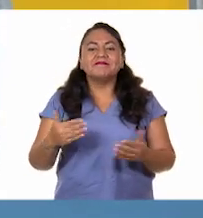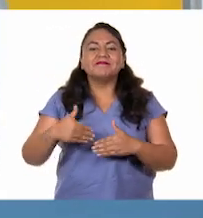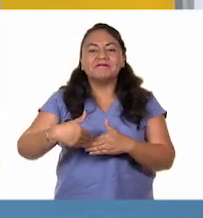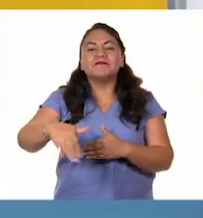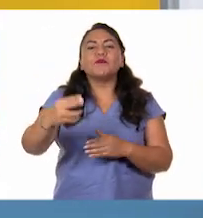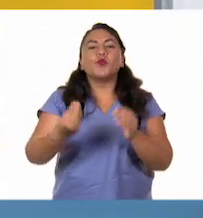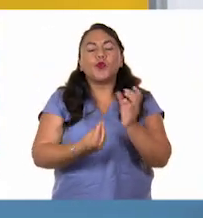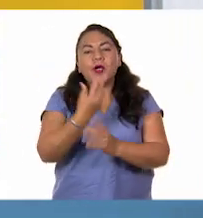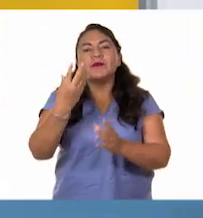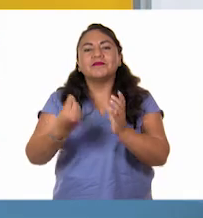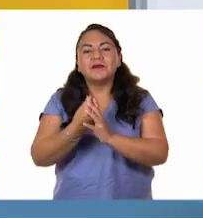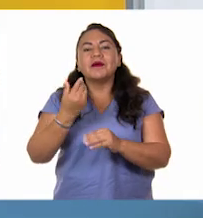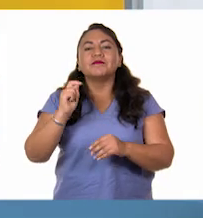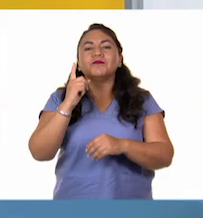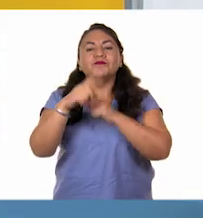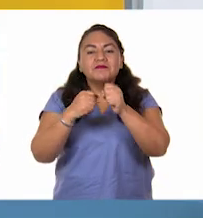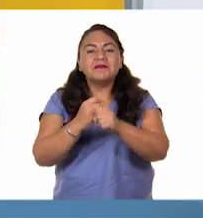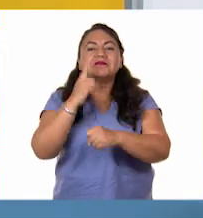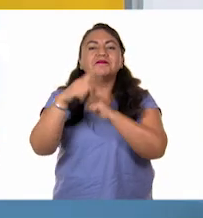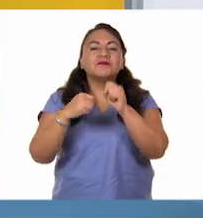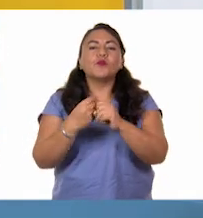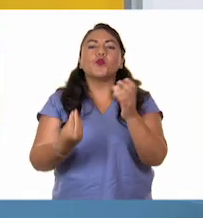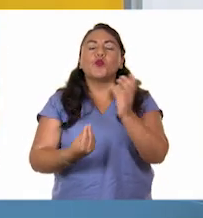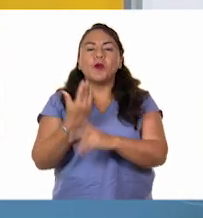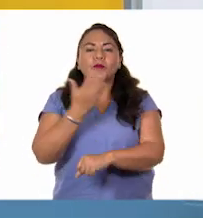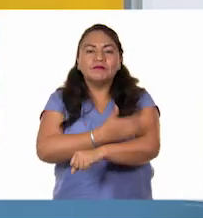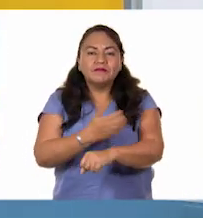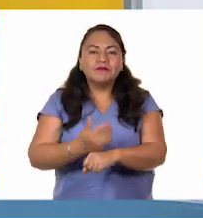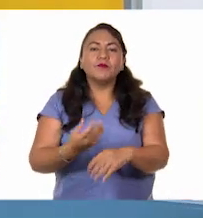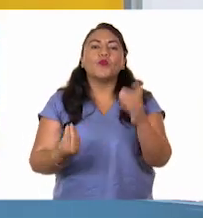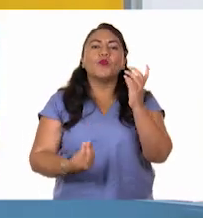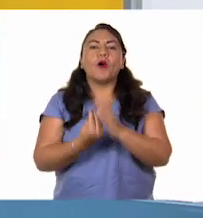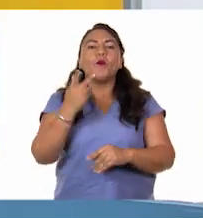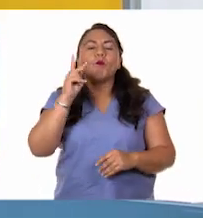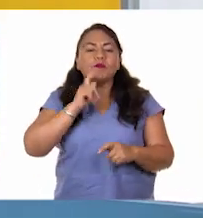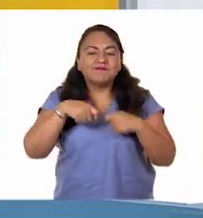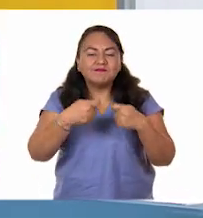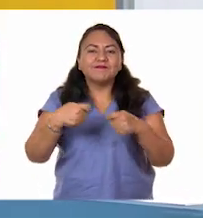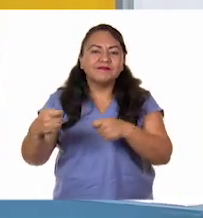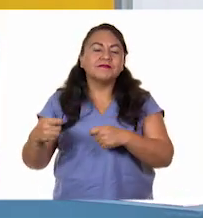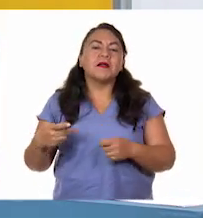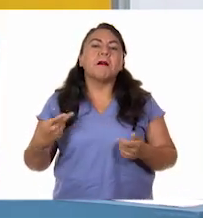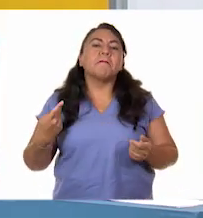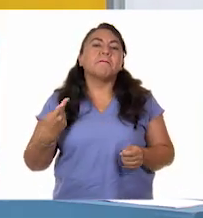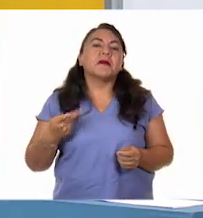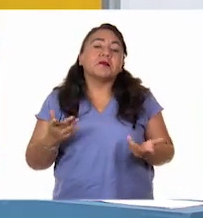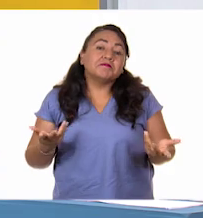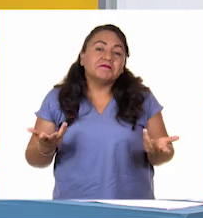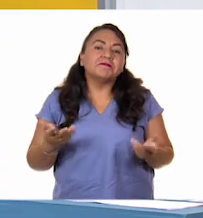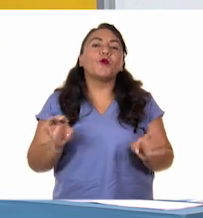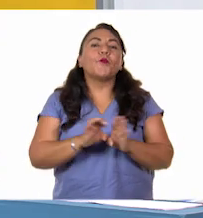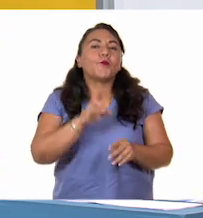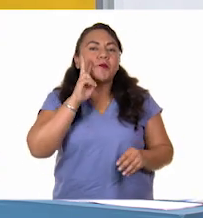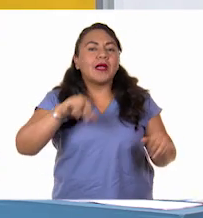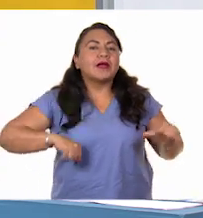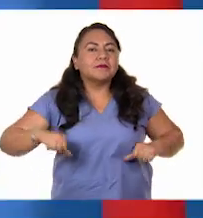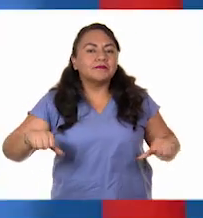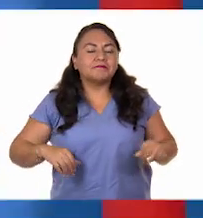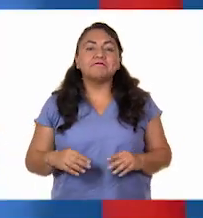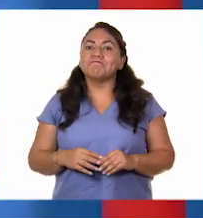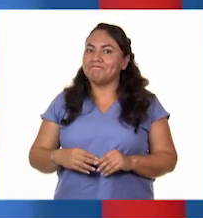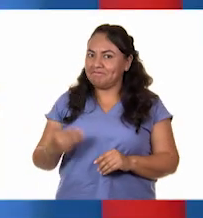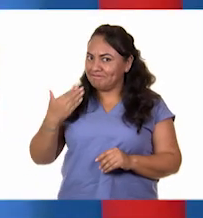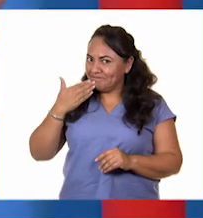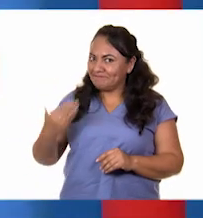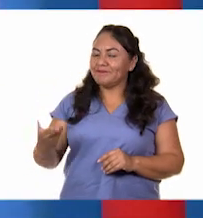nuevos ciclos, tendrán nuevos compañeros, nuevos retos que enfrentar. Y así que, bueno, pues, ¿cómo viste la actividad? Muy